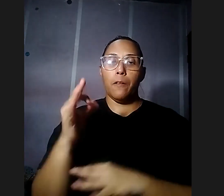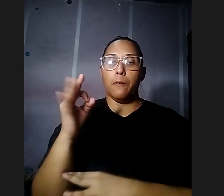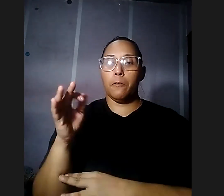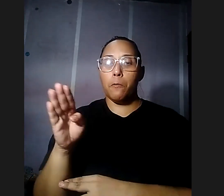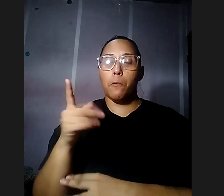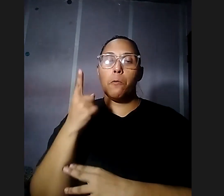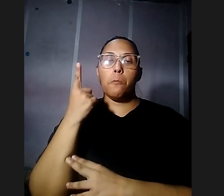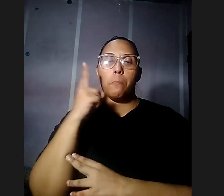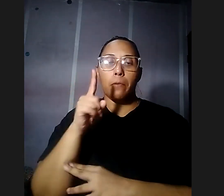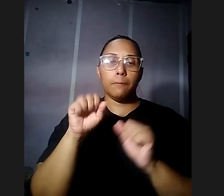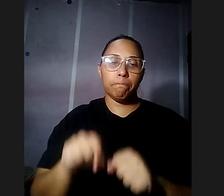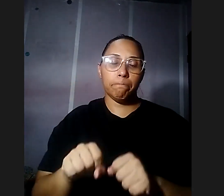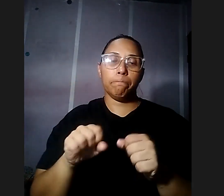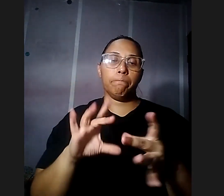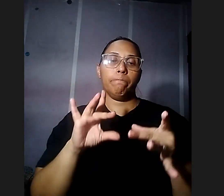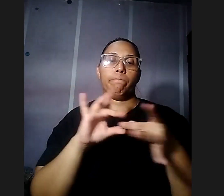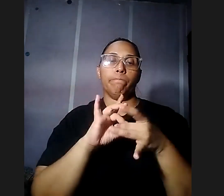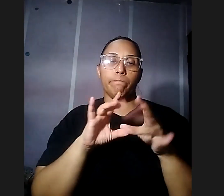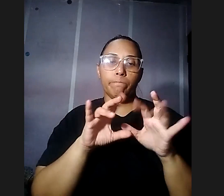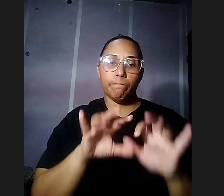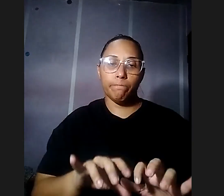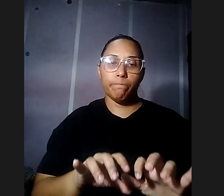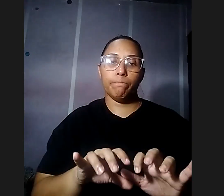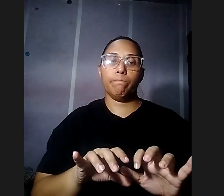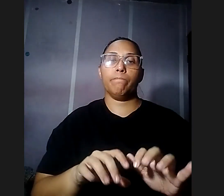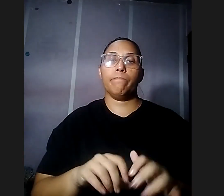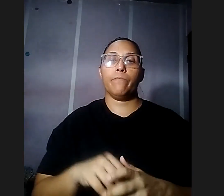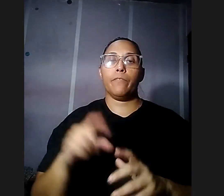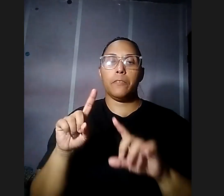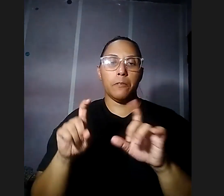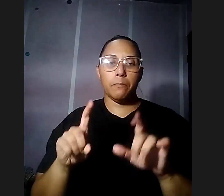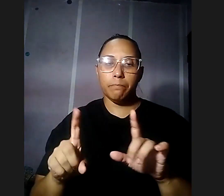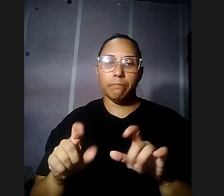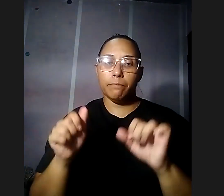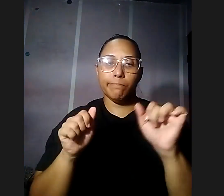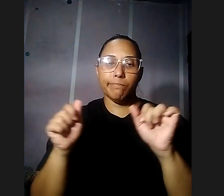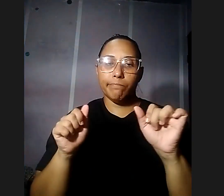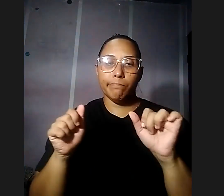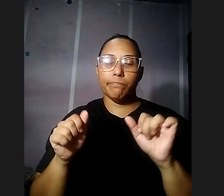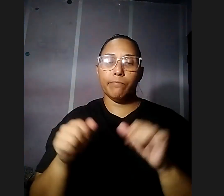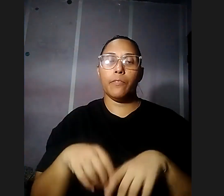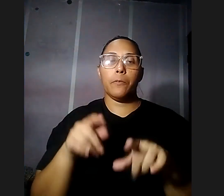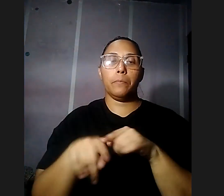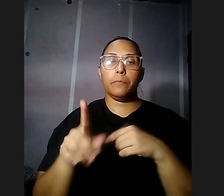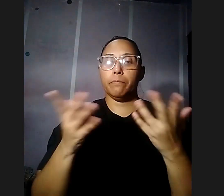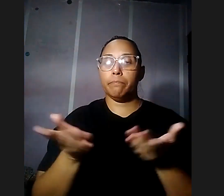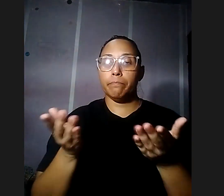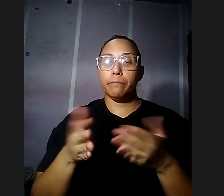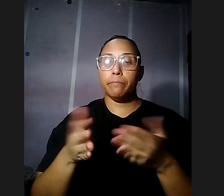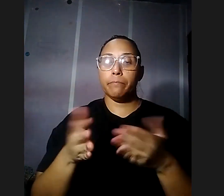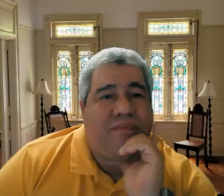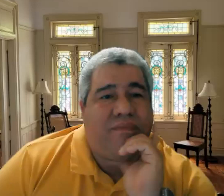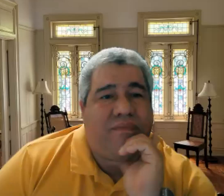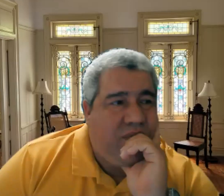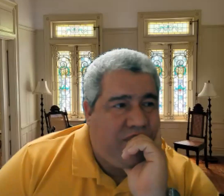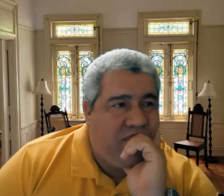puedan estar realizando las preguntas también mientras queremos avisarle que la